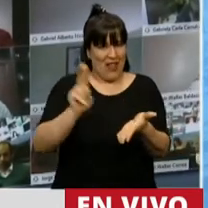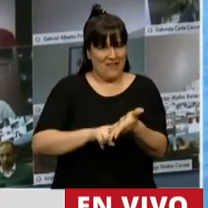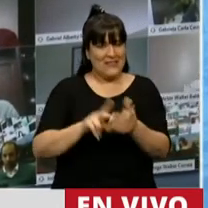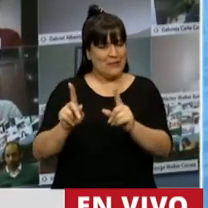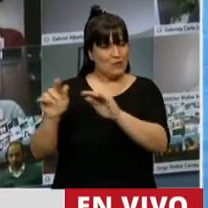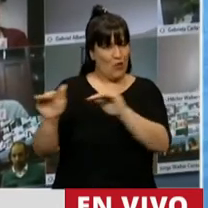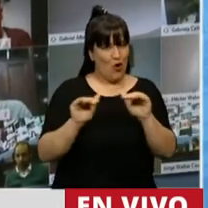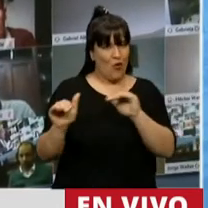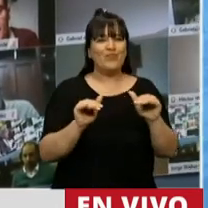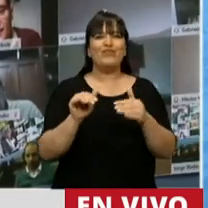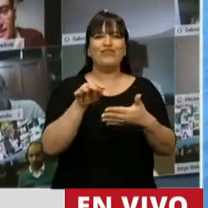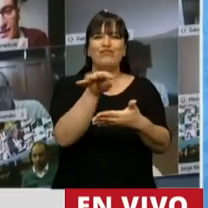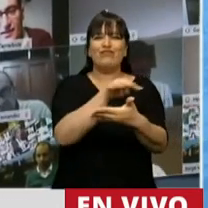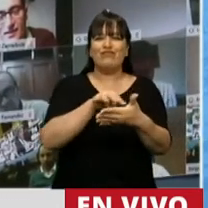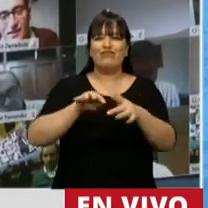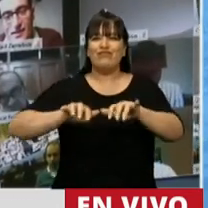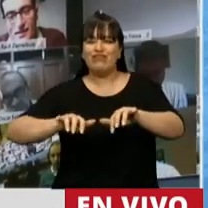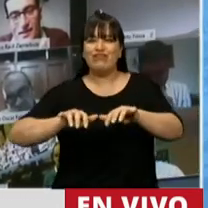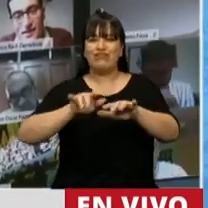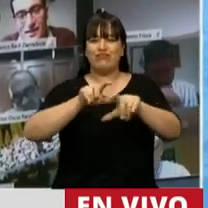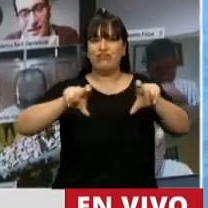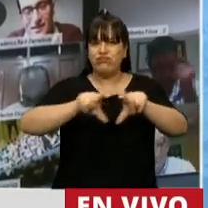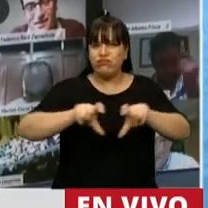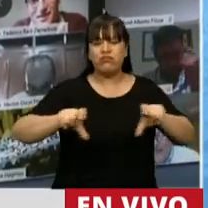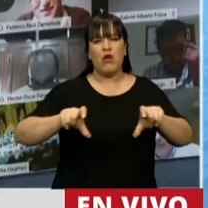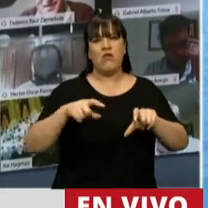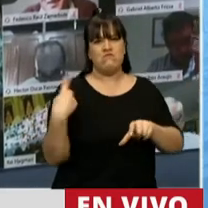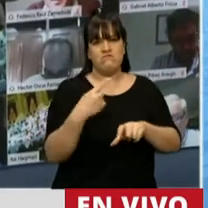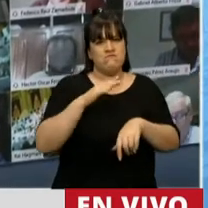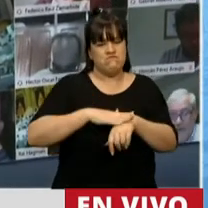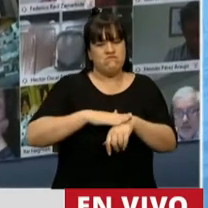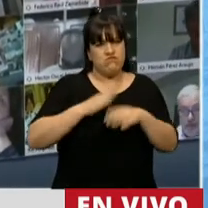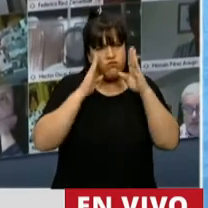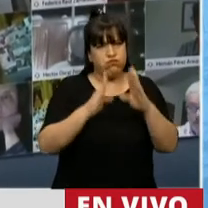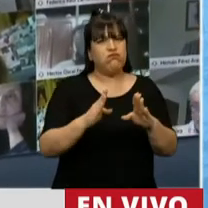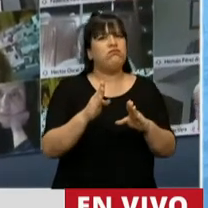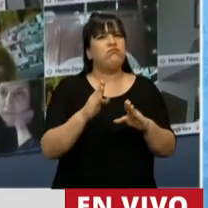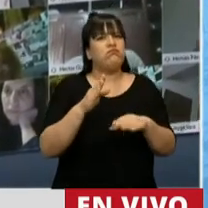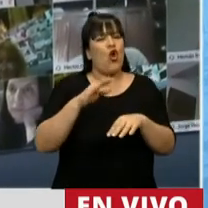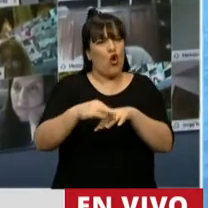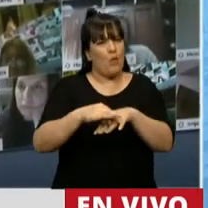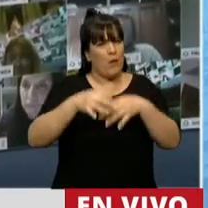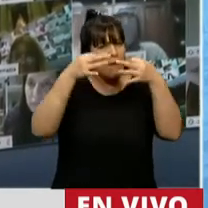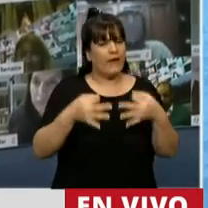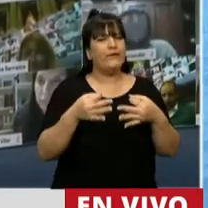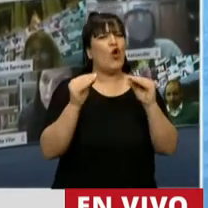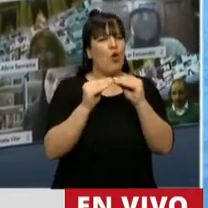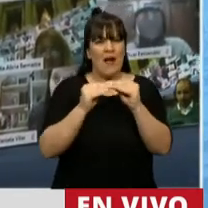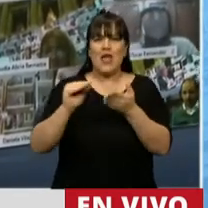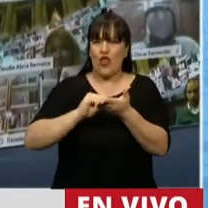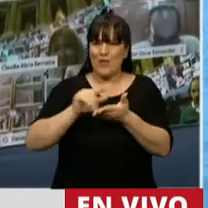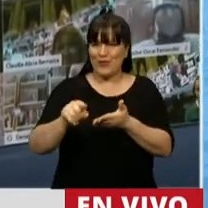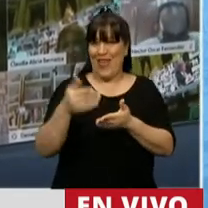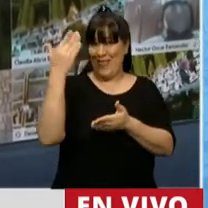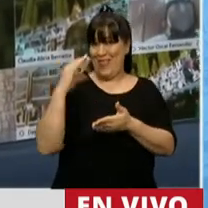que viene de la redacción de una persona que tiene un compromiso tremendo con esta idea, nuestro compañero diputado